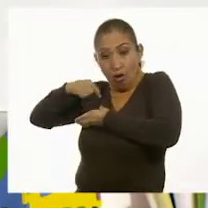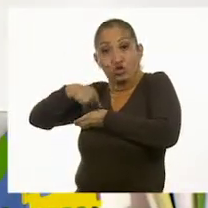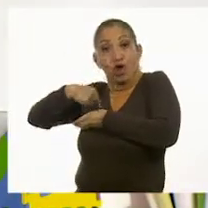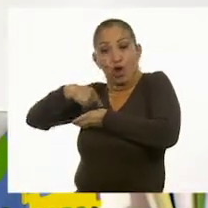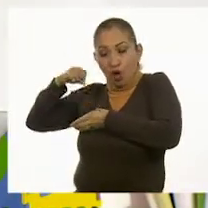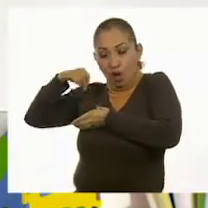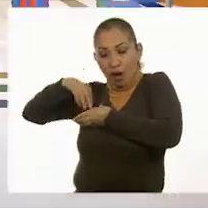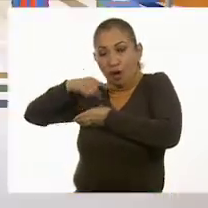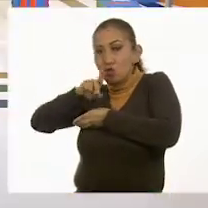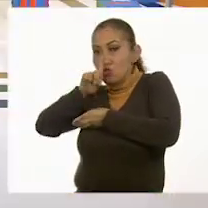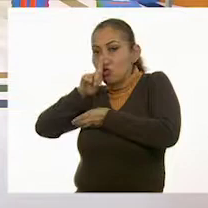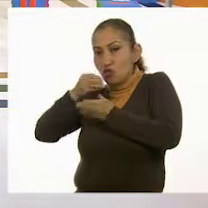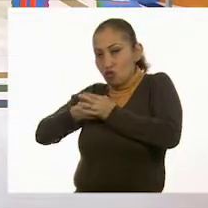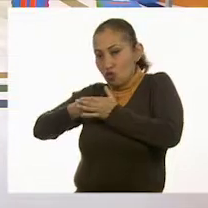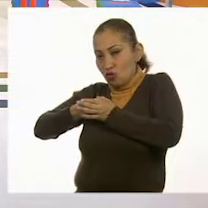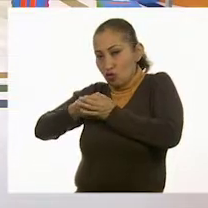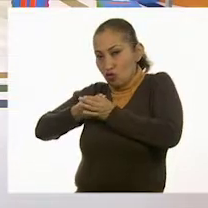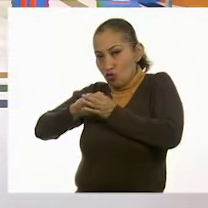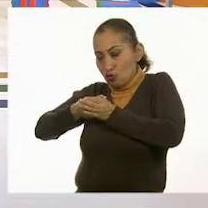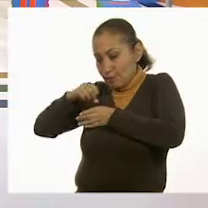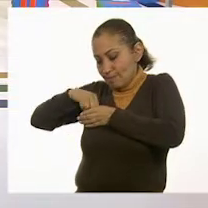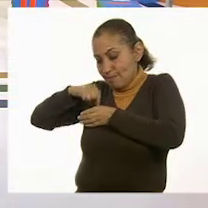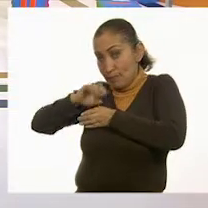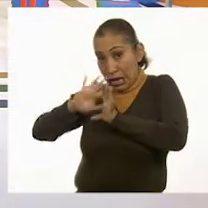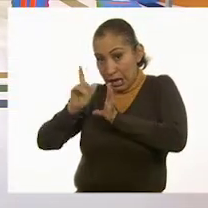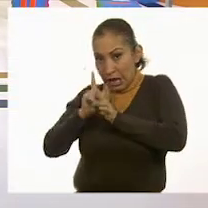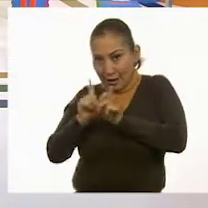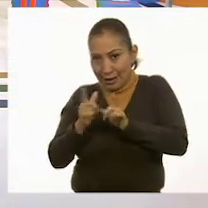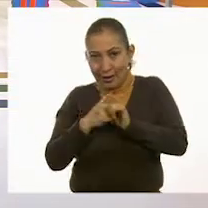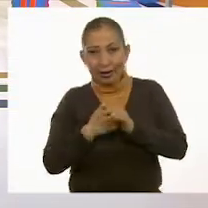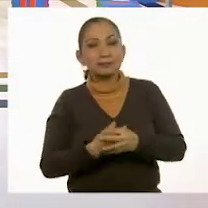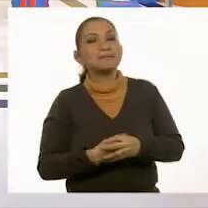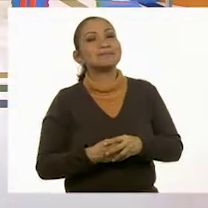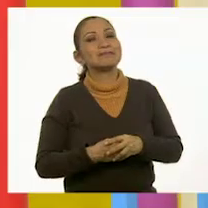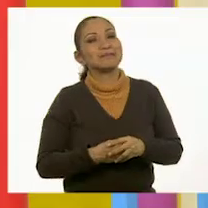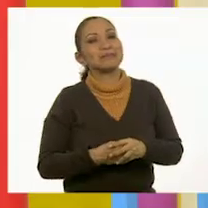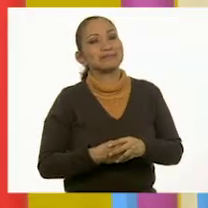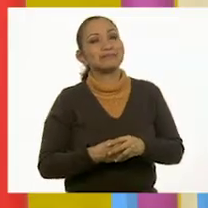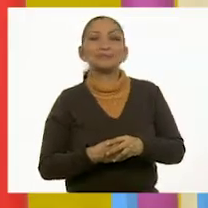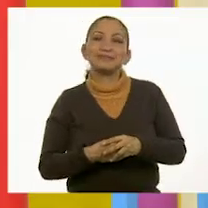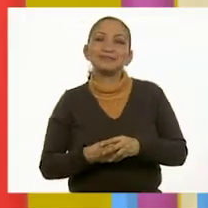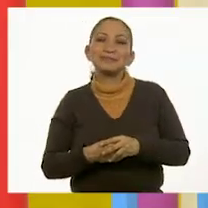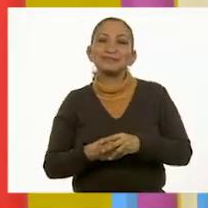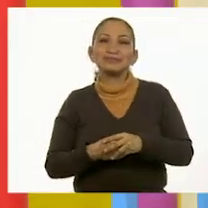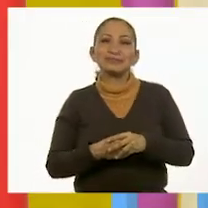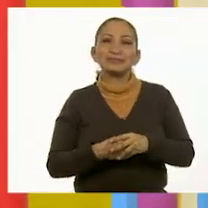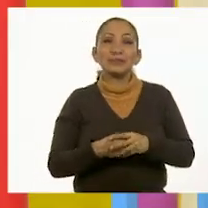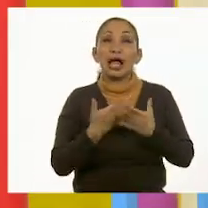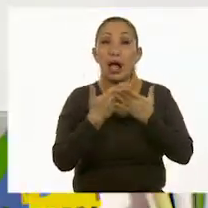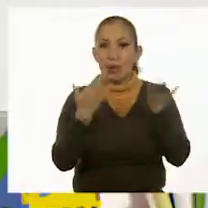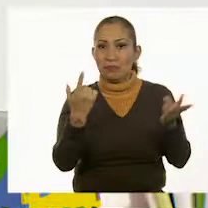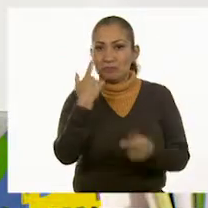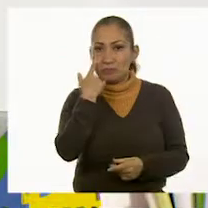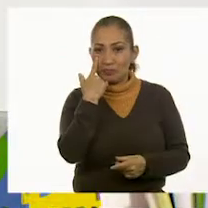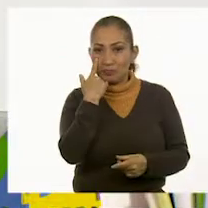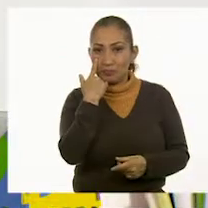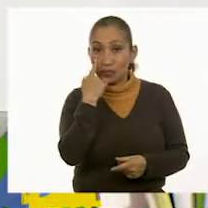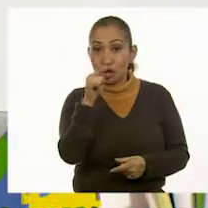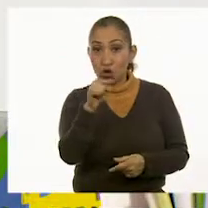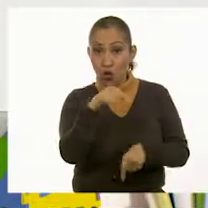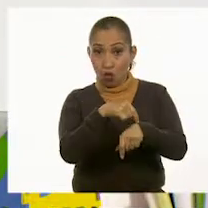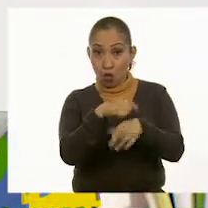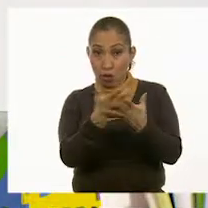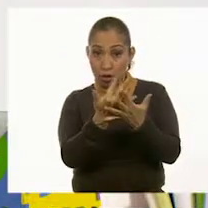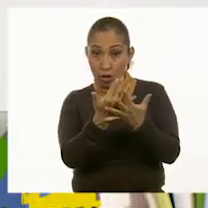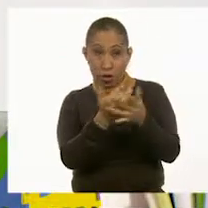a agregar. Muy bien. ¿Listo? Ya, ya. Listo. Puedes voltearte. De acuerdo. Ahora sí, te voy a dar